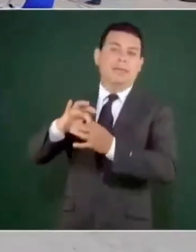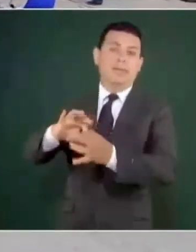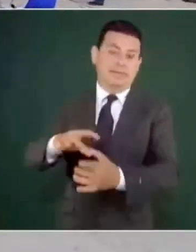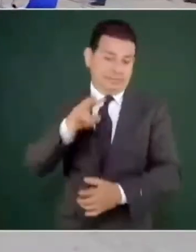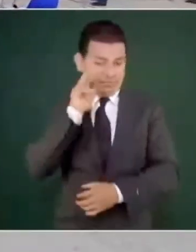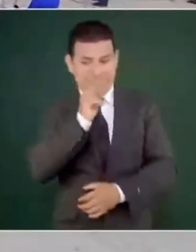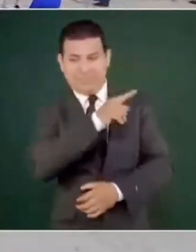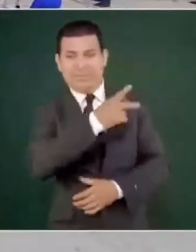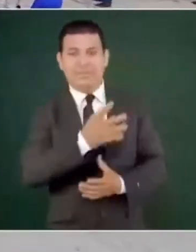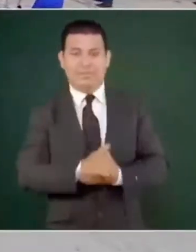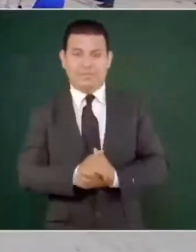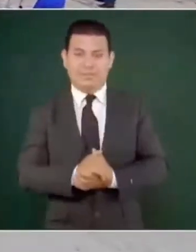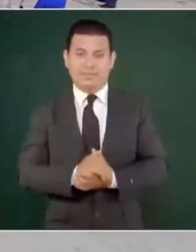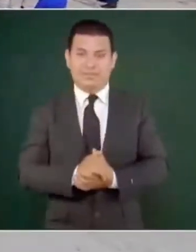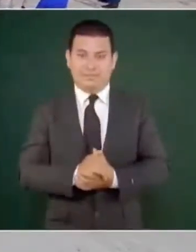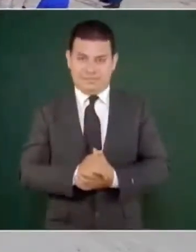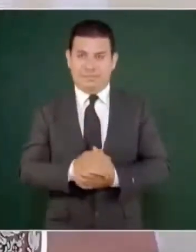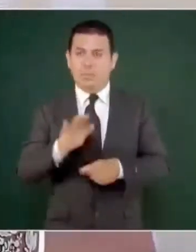¿Por qué no lo pones?